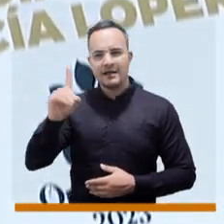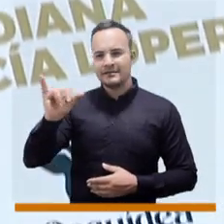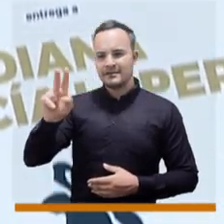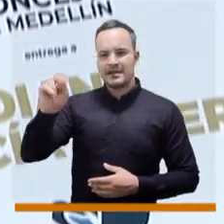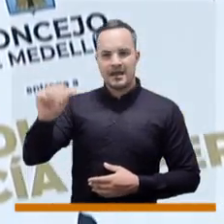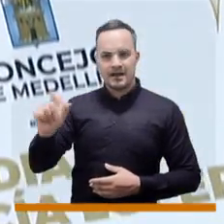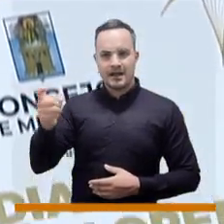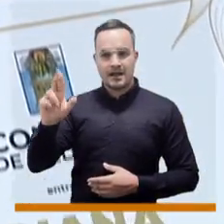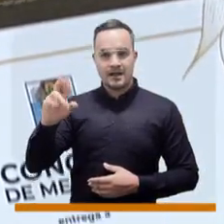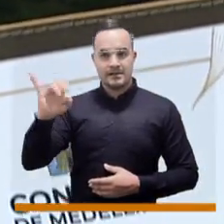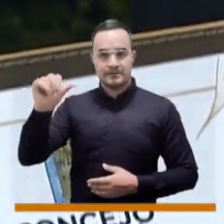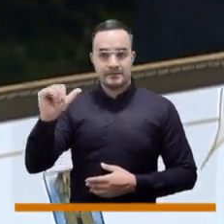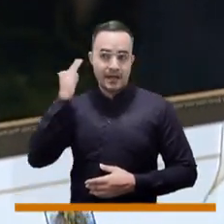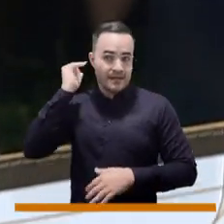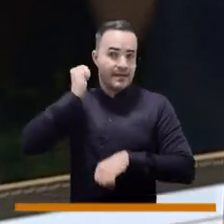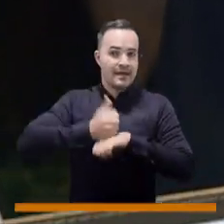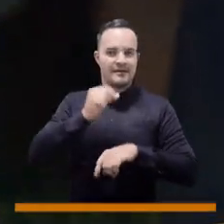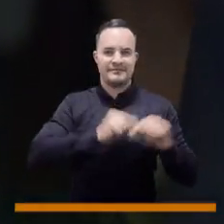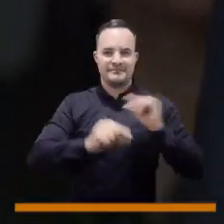fundadoras de ese laboratorio.